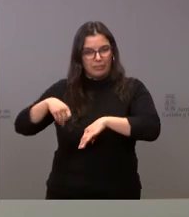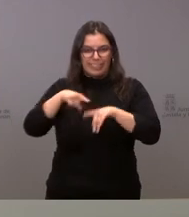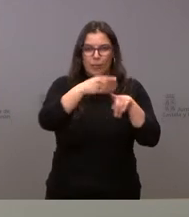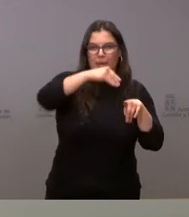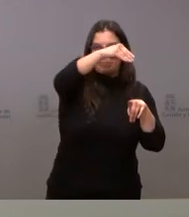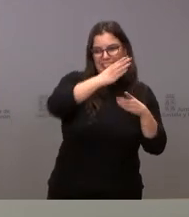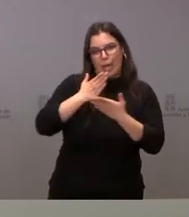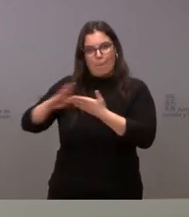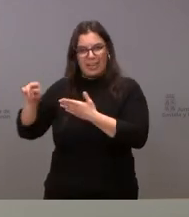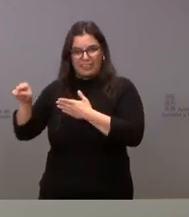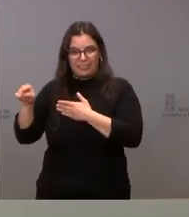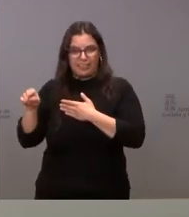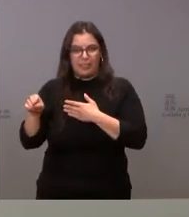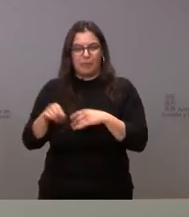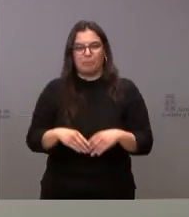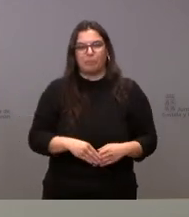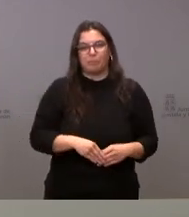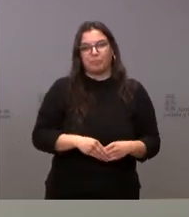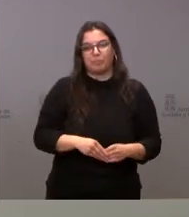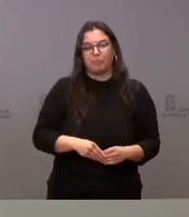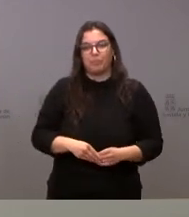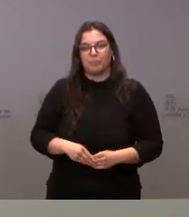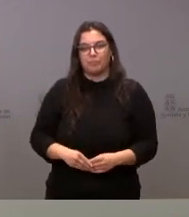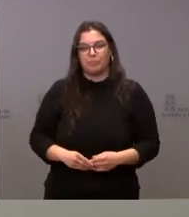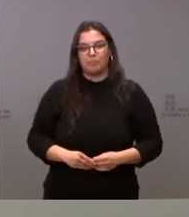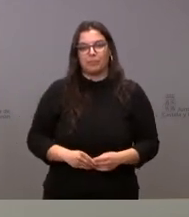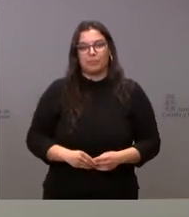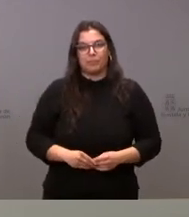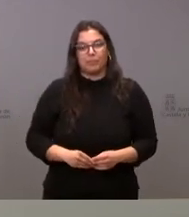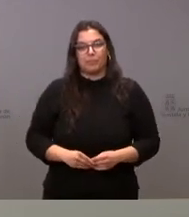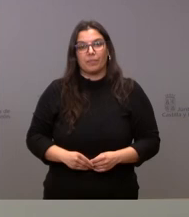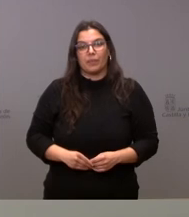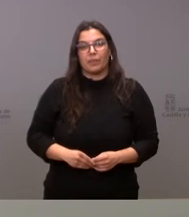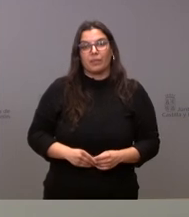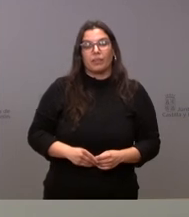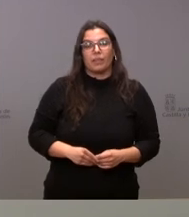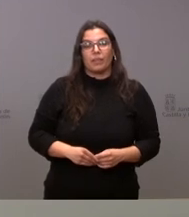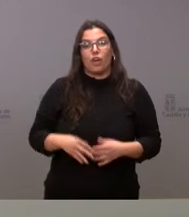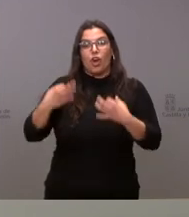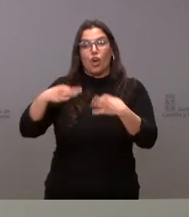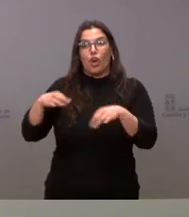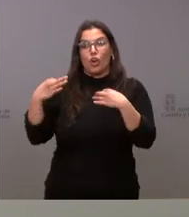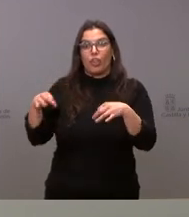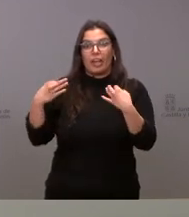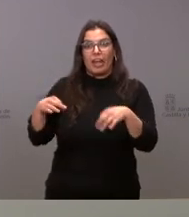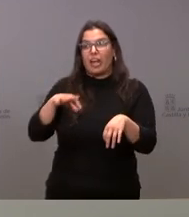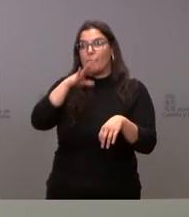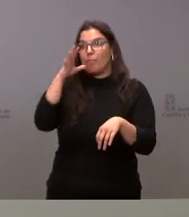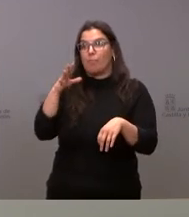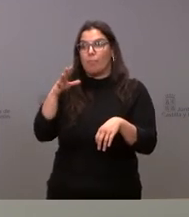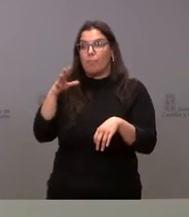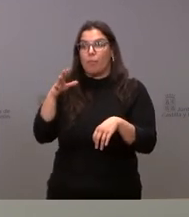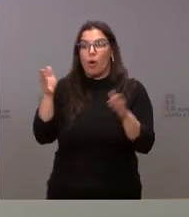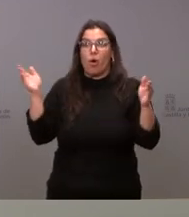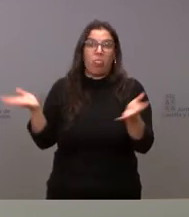la inversión del programa de infraestructuras sanitarias de Castilla y León no ordinaria por su volumen que es muy grande sino ordinaria porque